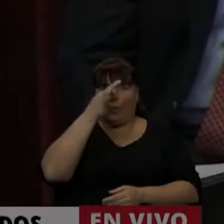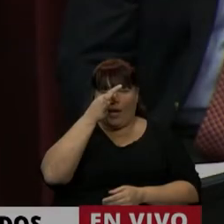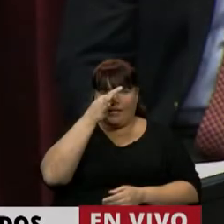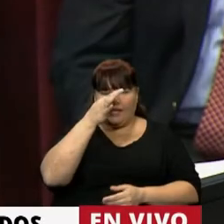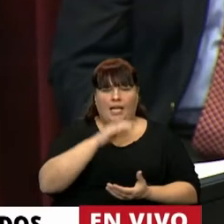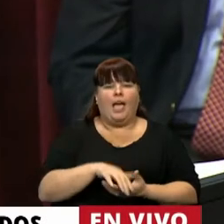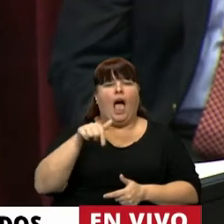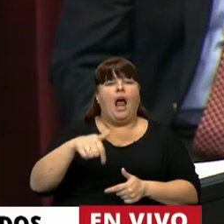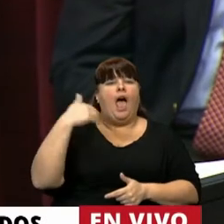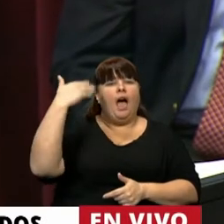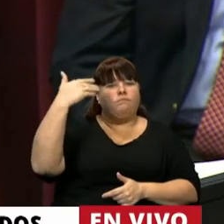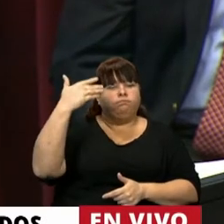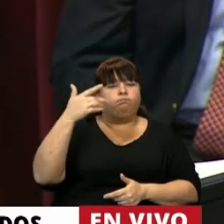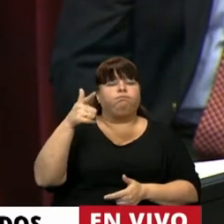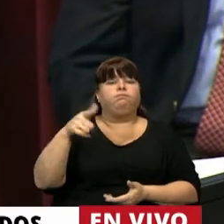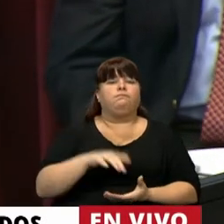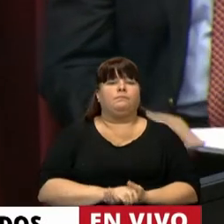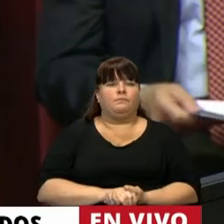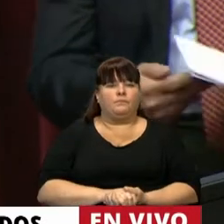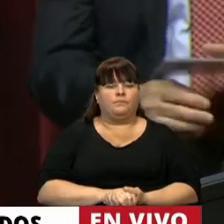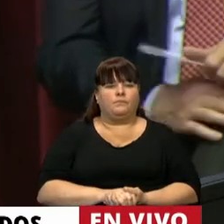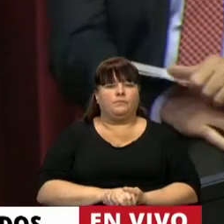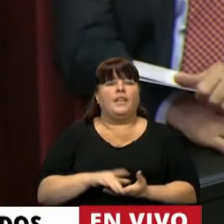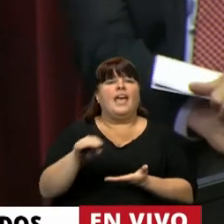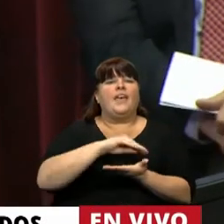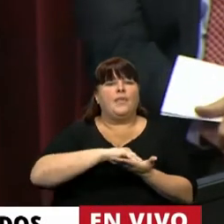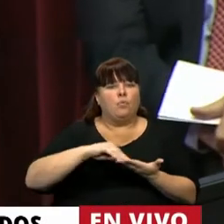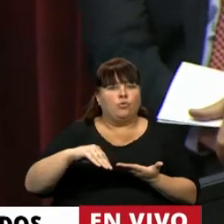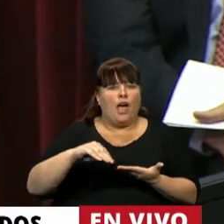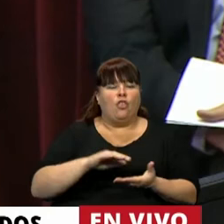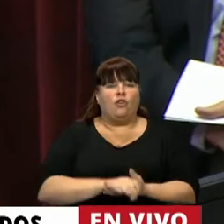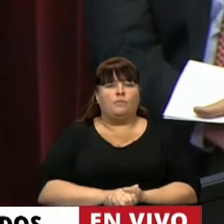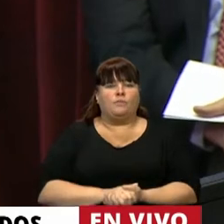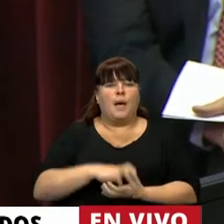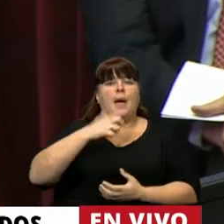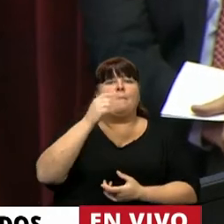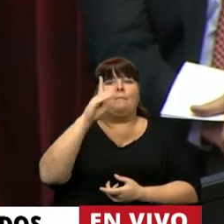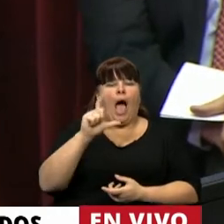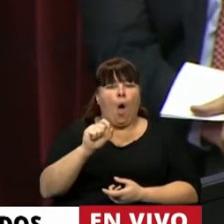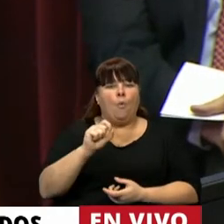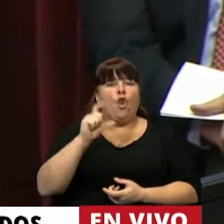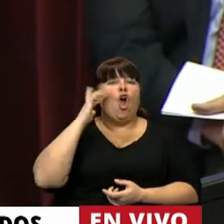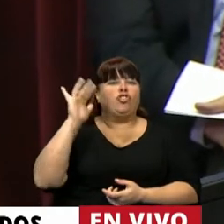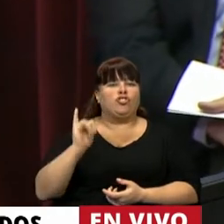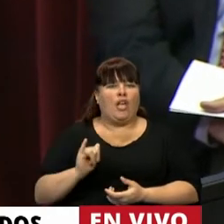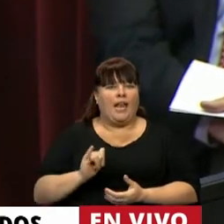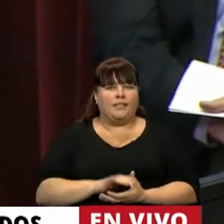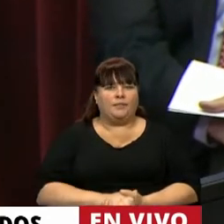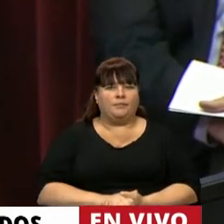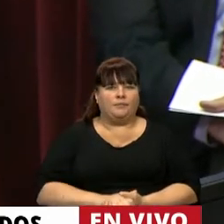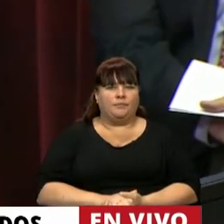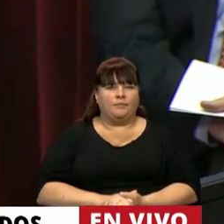En el uso de la palabra, el señor diputado Pablo Gerardo González.